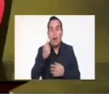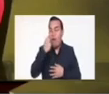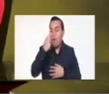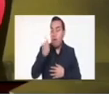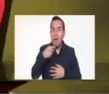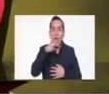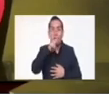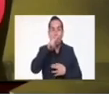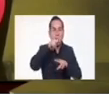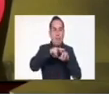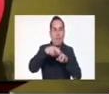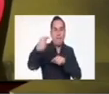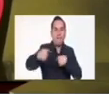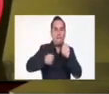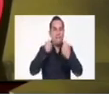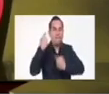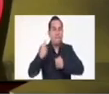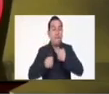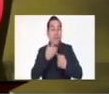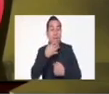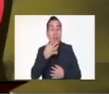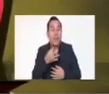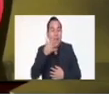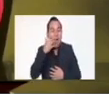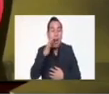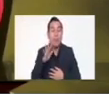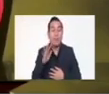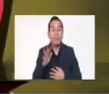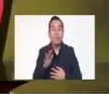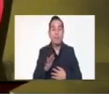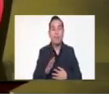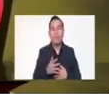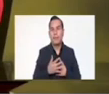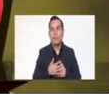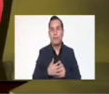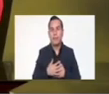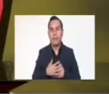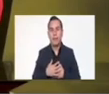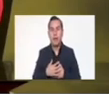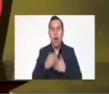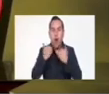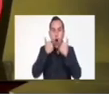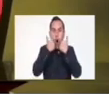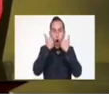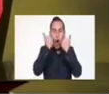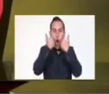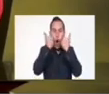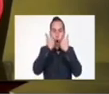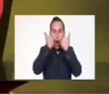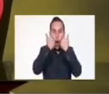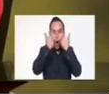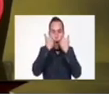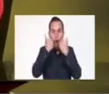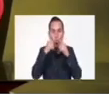monta, que alguna vez se les hace el tiro por la culata. Yo recuerdo un caso que era un muchacho, un joven, que yo incluso